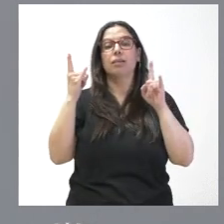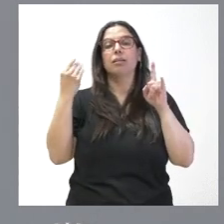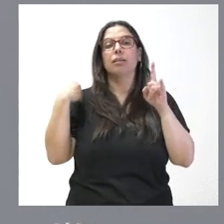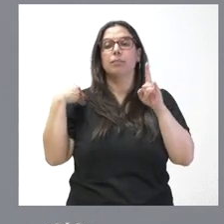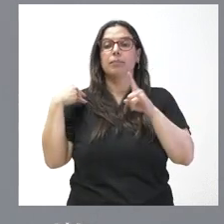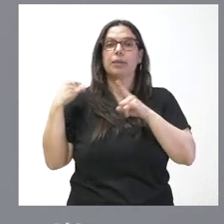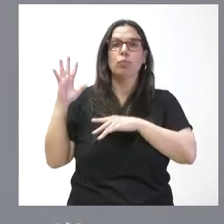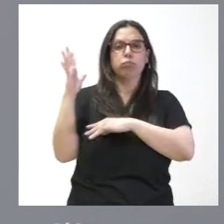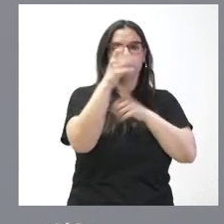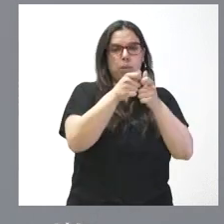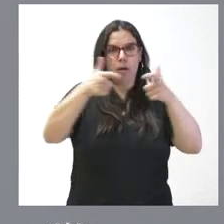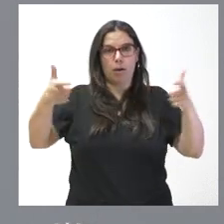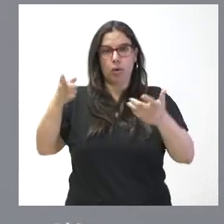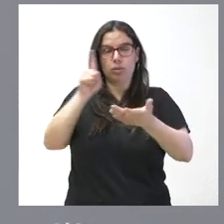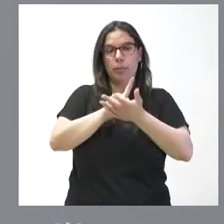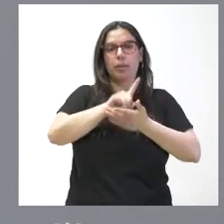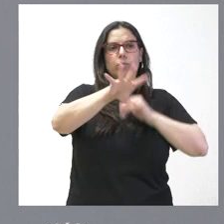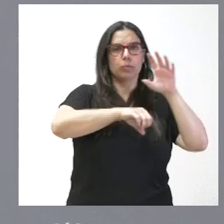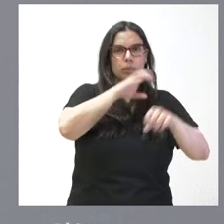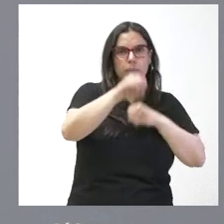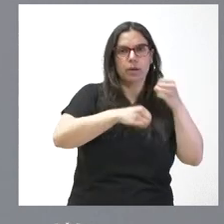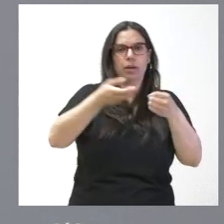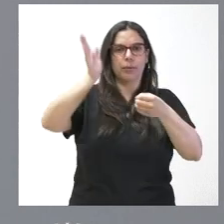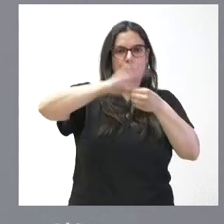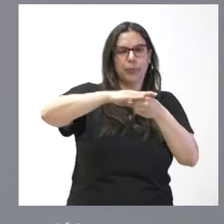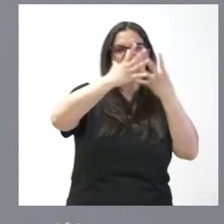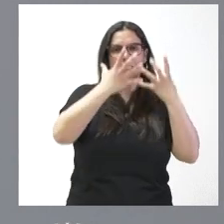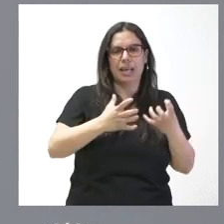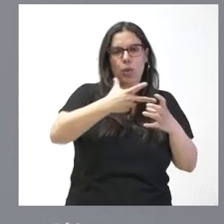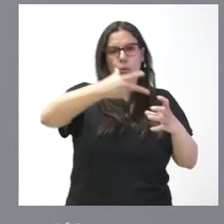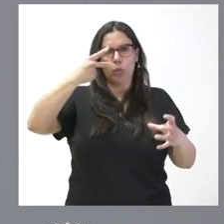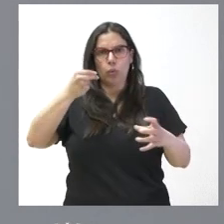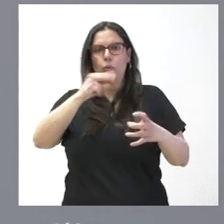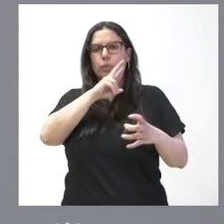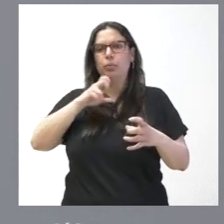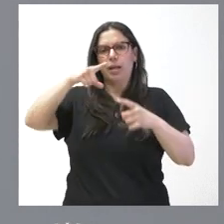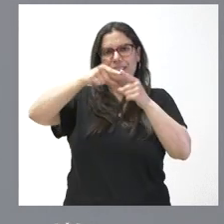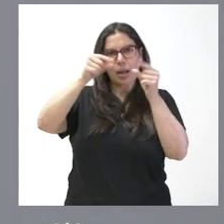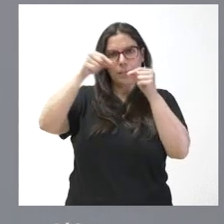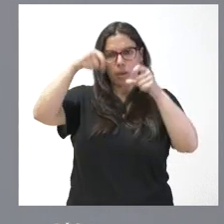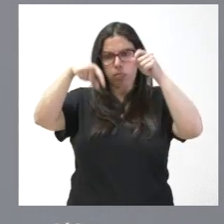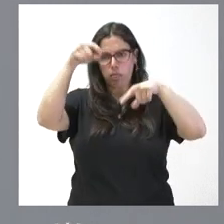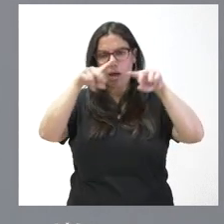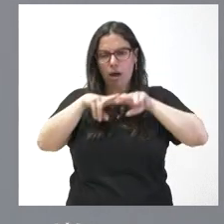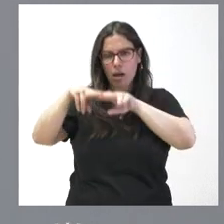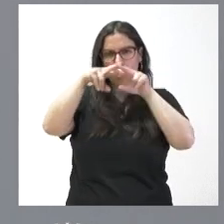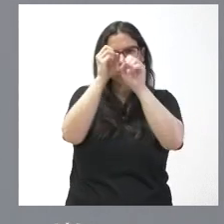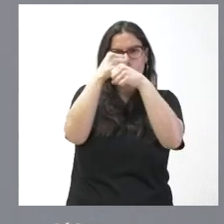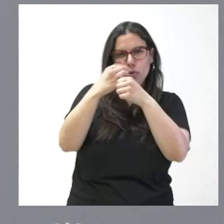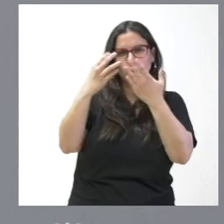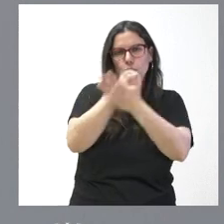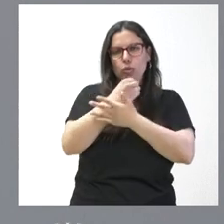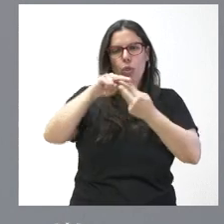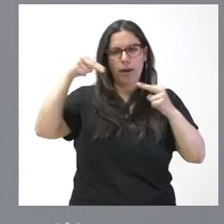forestal, recolección, envasado, secado, extracción, limpieza y almacenamiento de semillas, análisis de semillas en laboratorio y análisis